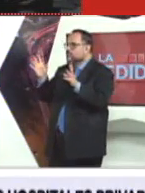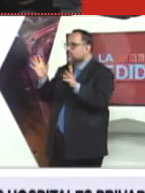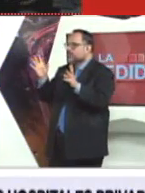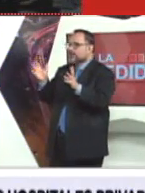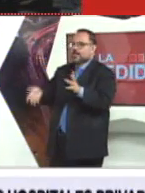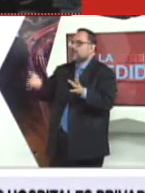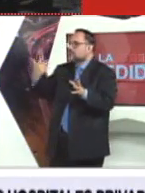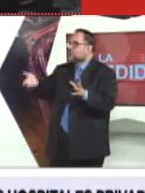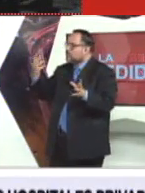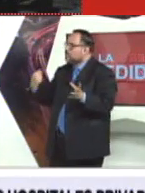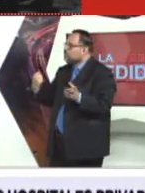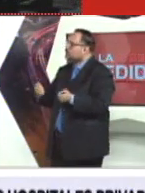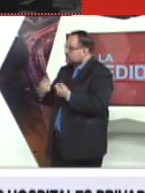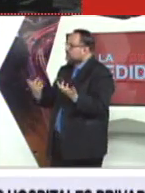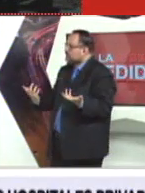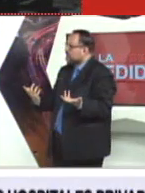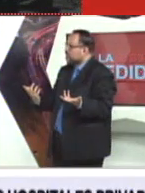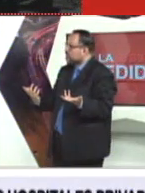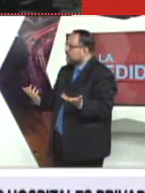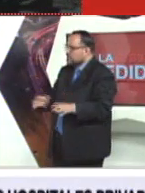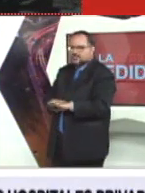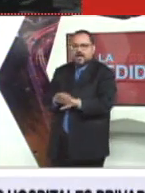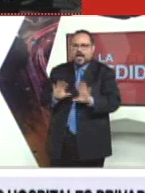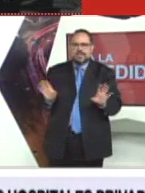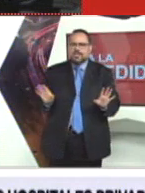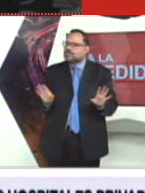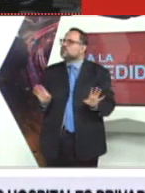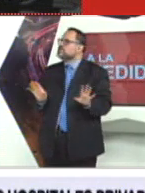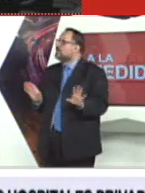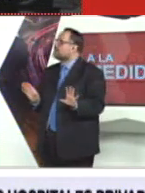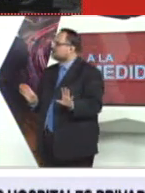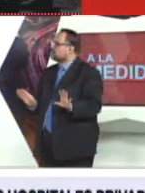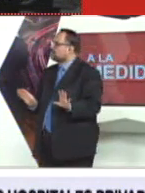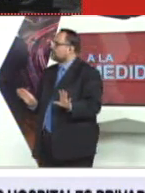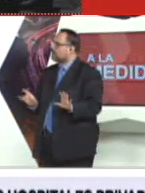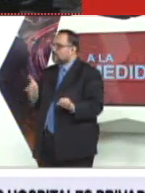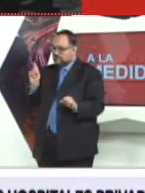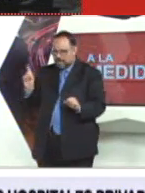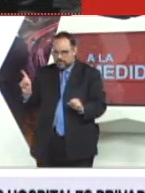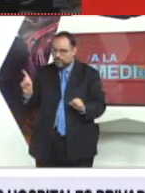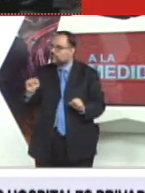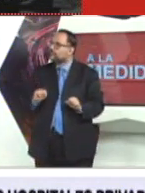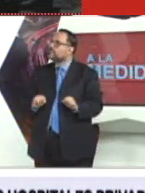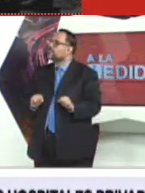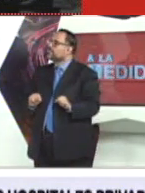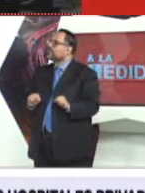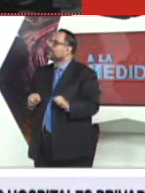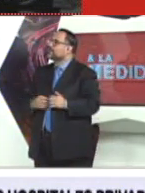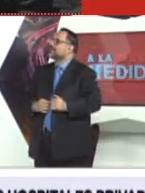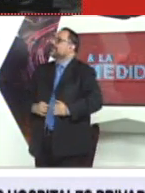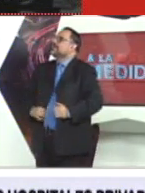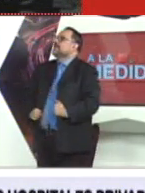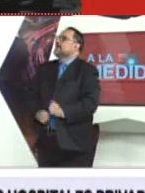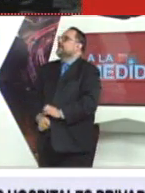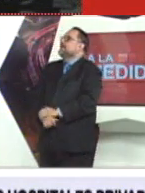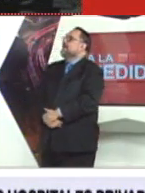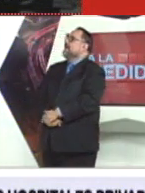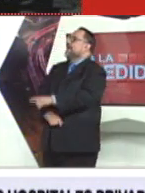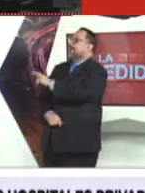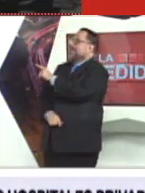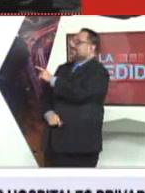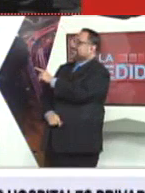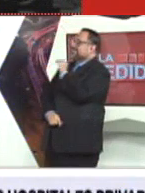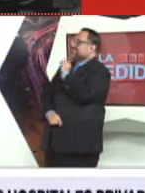ánimo, tiene un fin el ánimo de lucro es decir, tener una ganancia de eso nadie se aparta pero tiene que hablar a ver cierto de